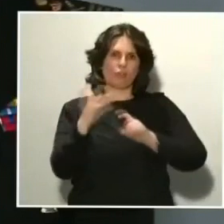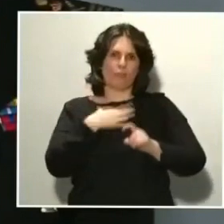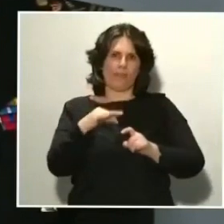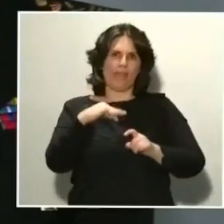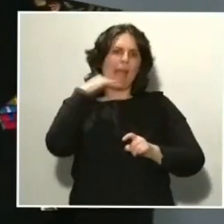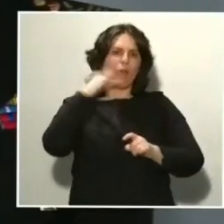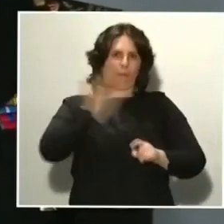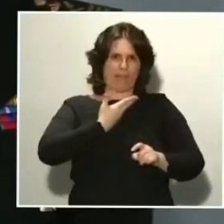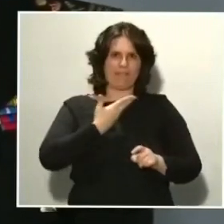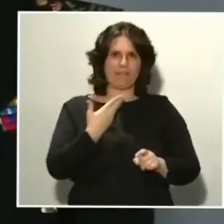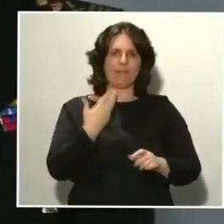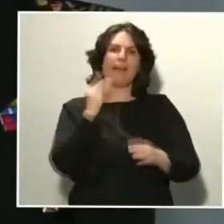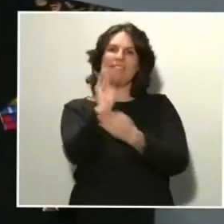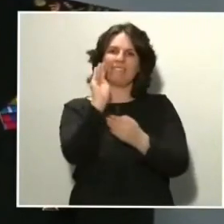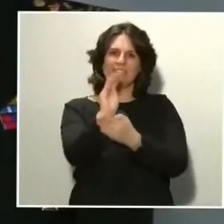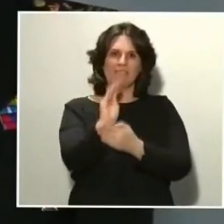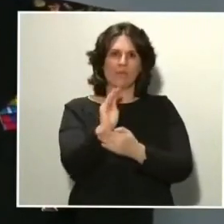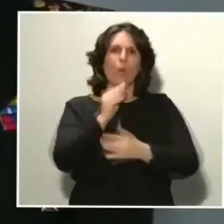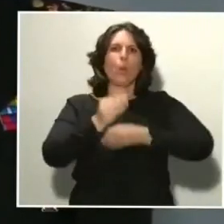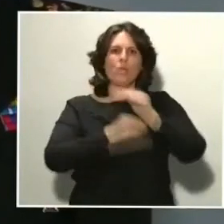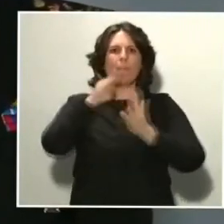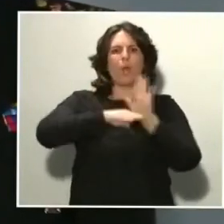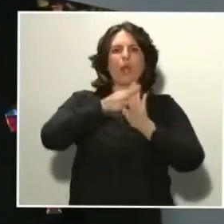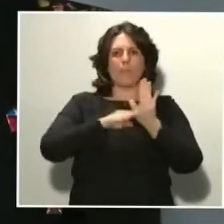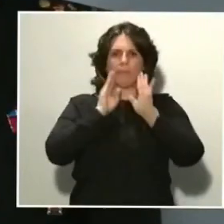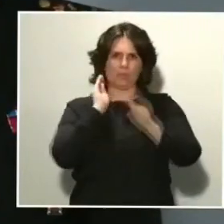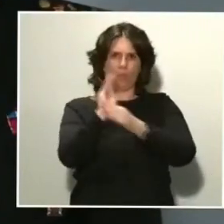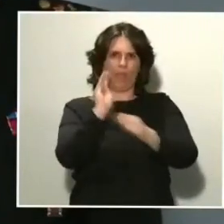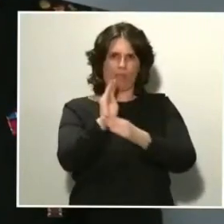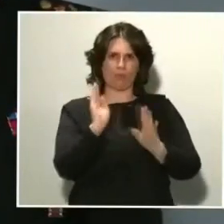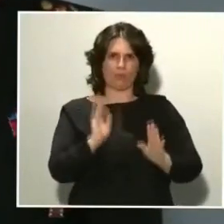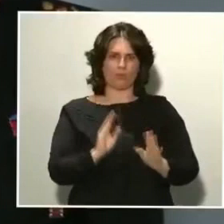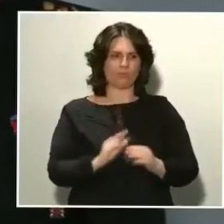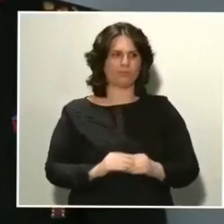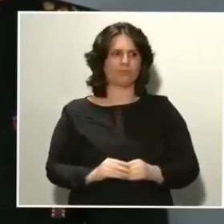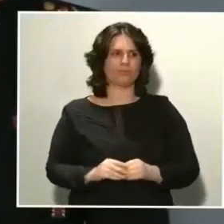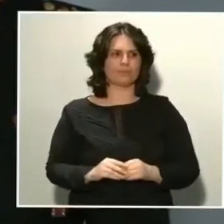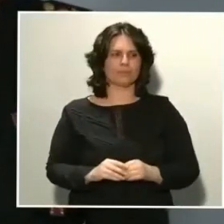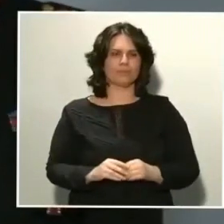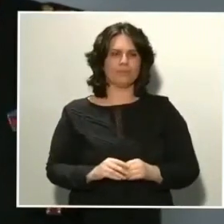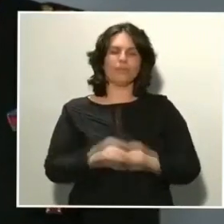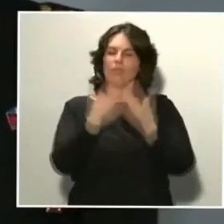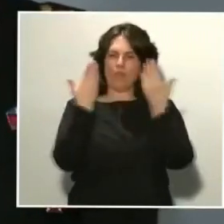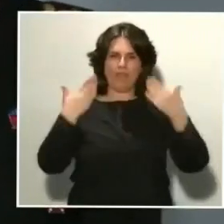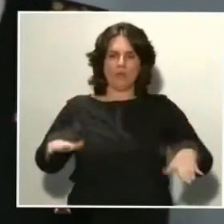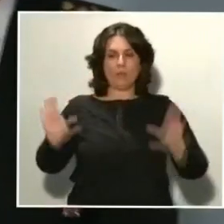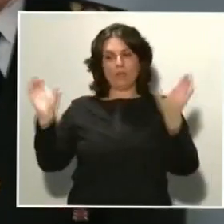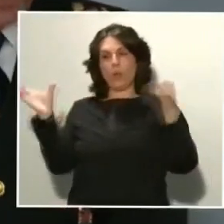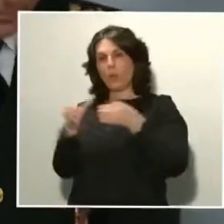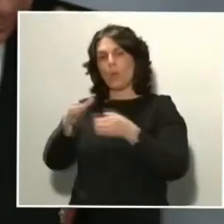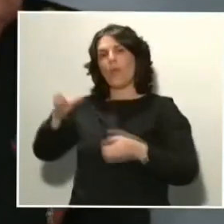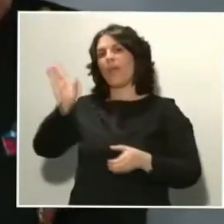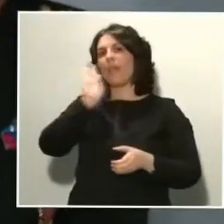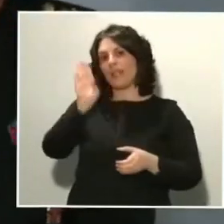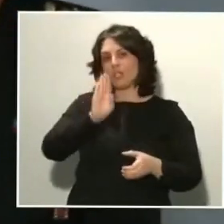de estos programas. De todas formas, el Grupo de Delitos Telemáticos de la UCO ha habilitado un